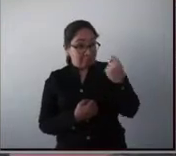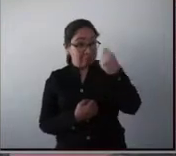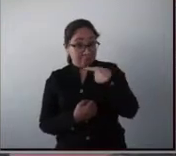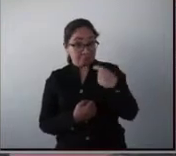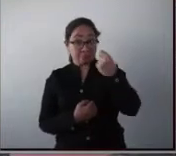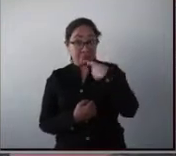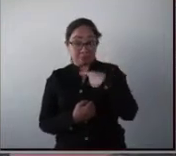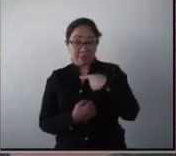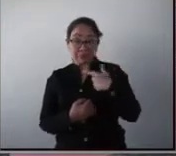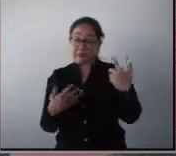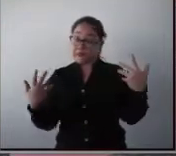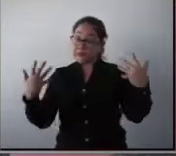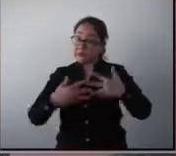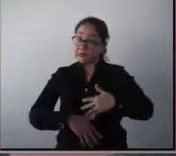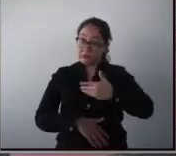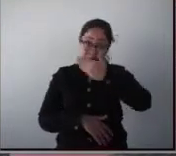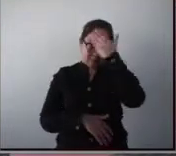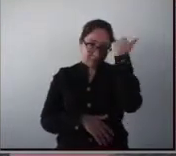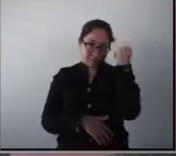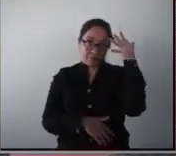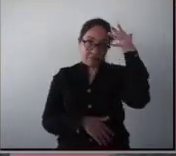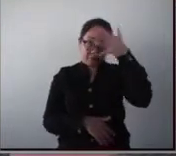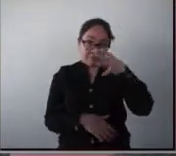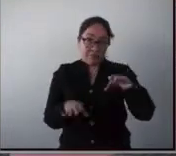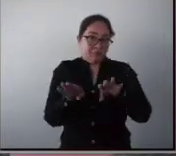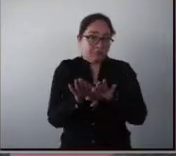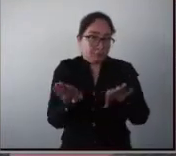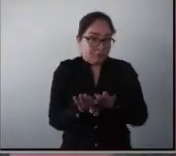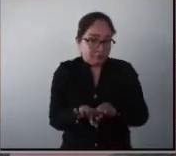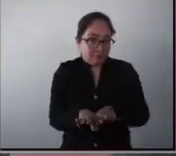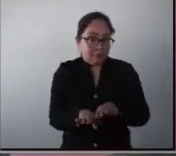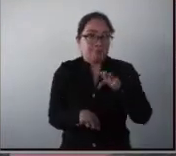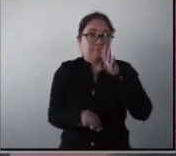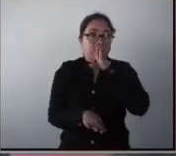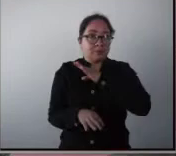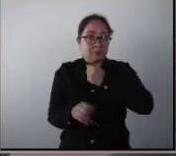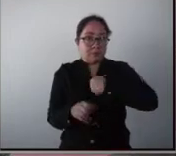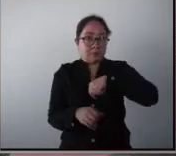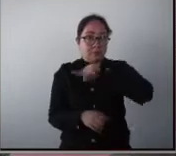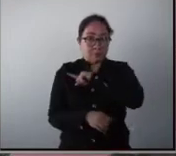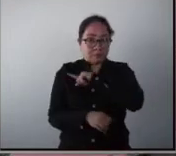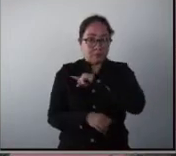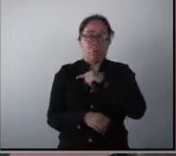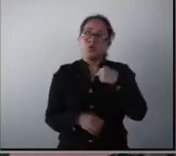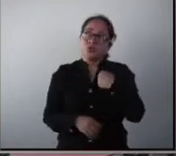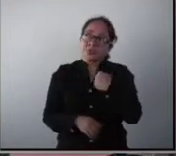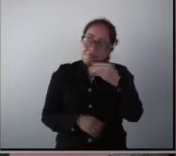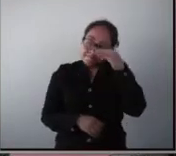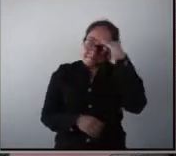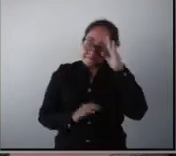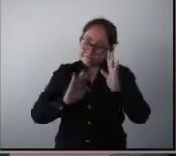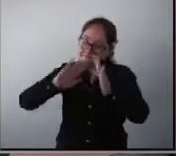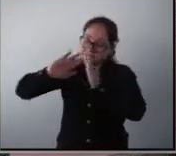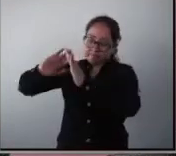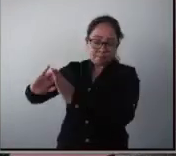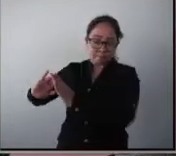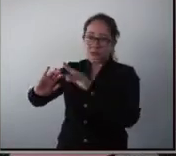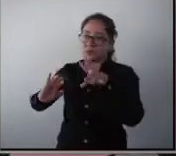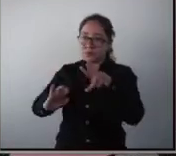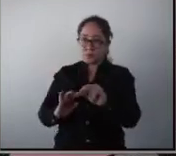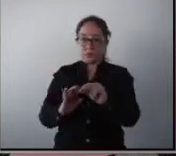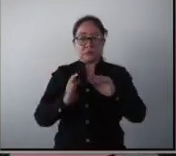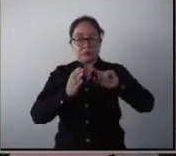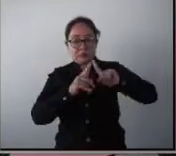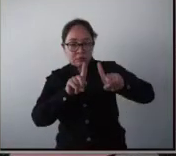tener unos efectos que pues tú no sabes cuáles van a ser. Entonces, yo lo que le estoy apostando es que hagamos estrategias